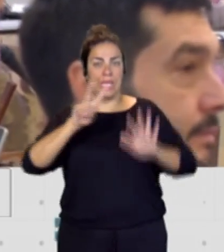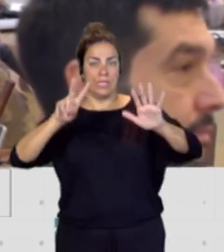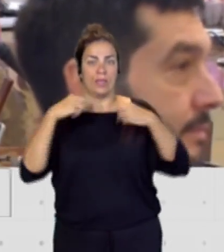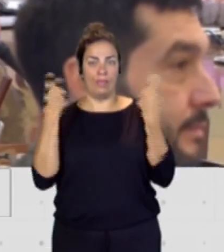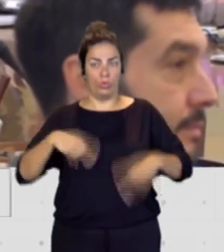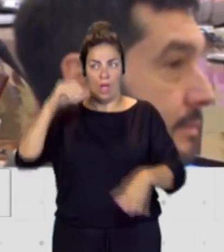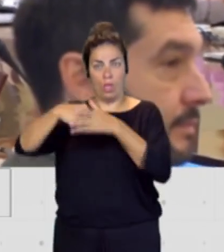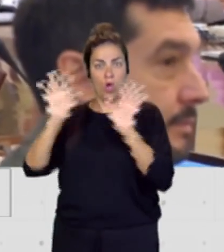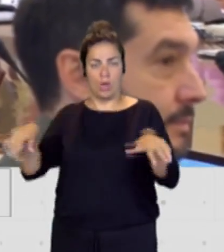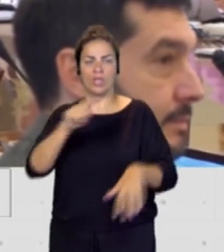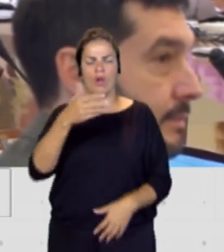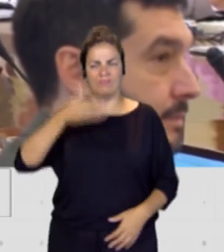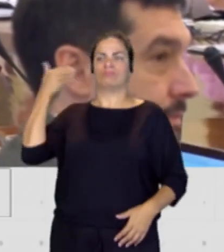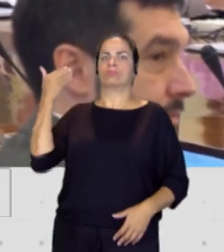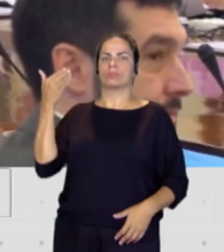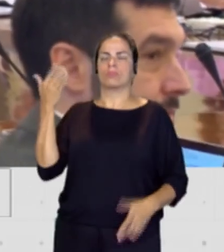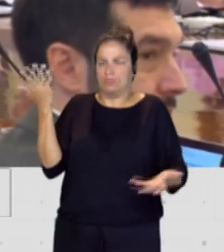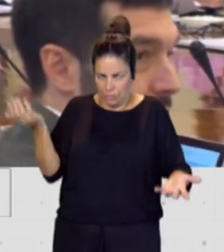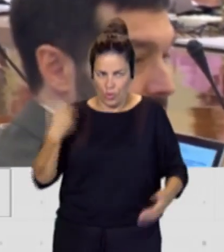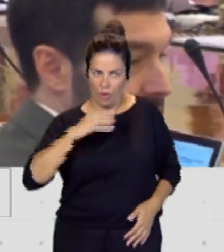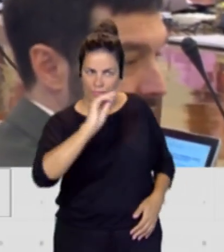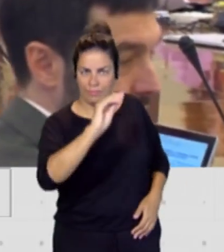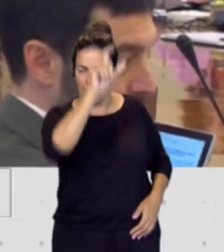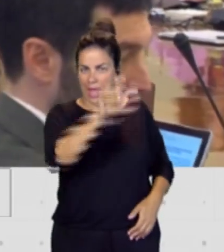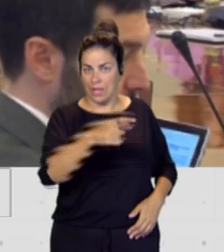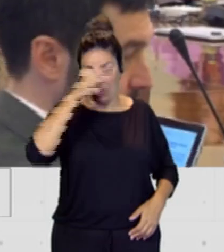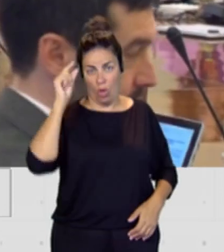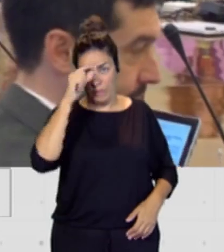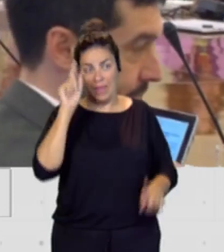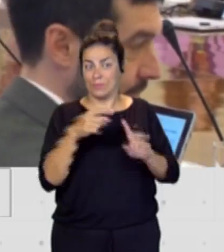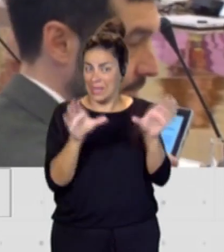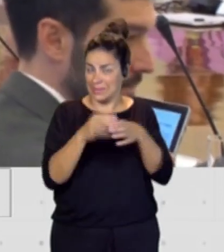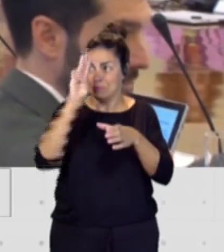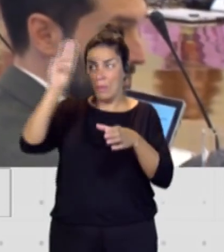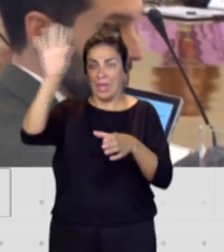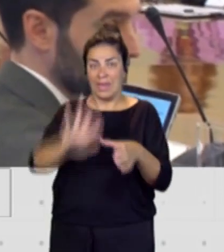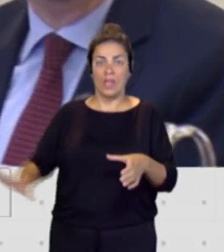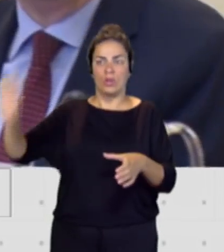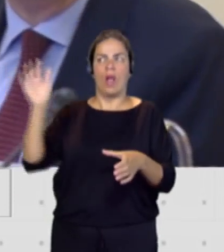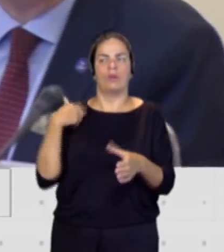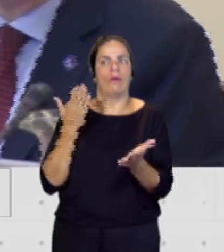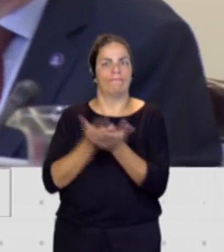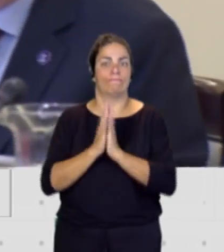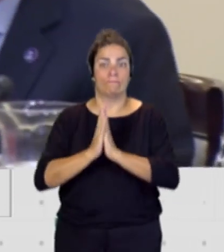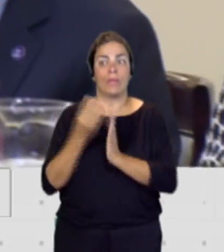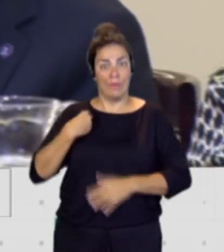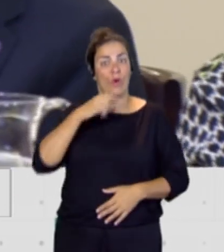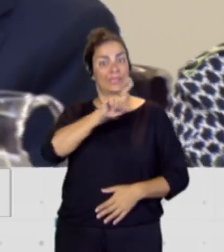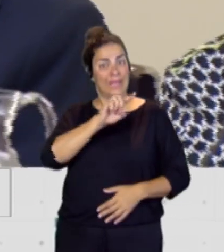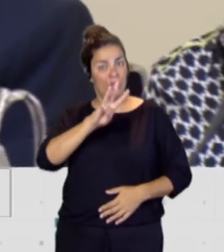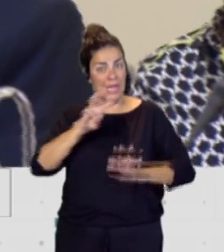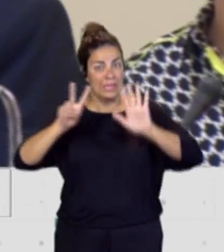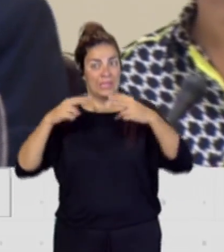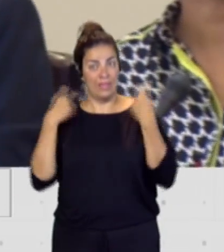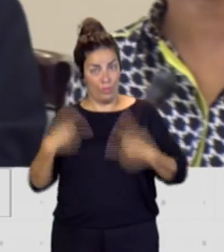y yo lo que le insto hoy es al señor Domínguez y al Partido Popular Nacional a que utilice esos 137